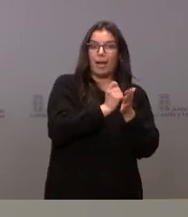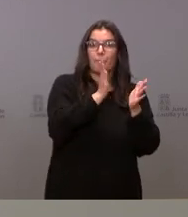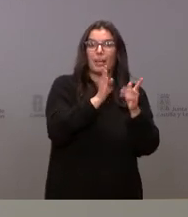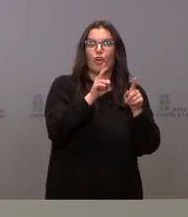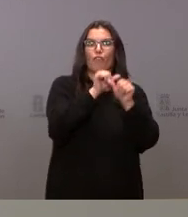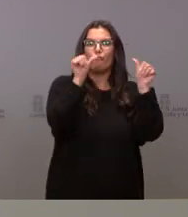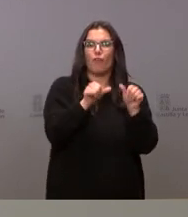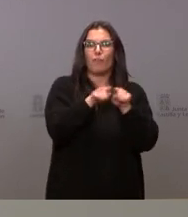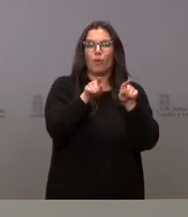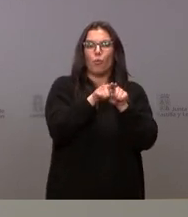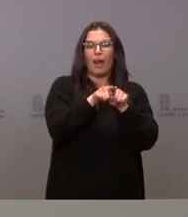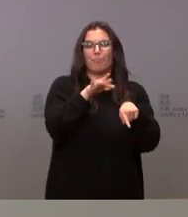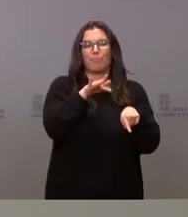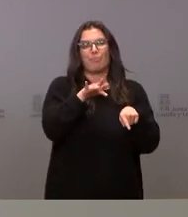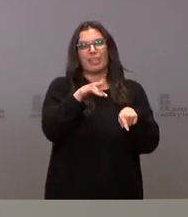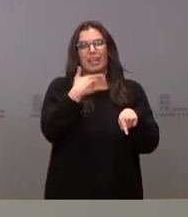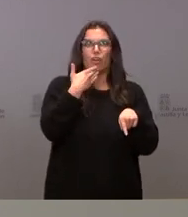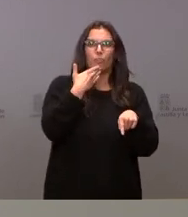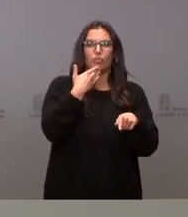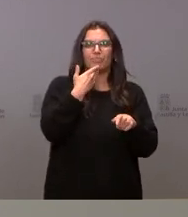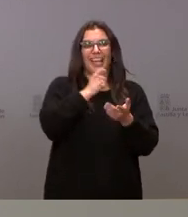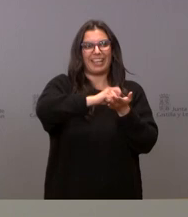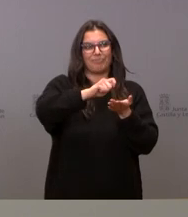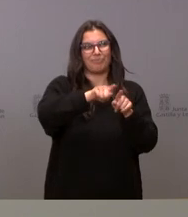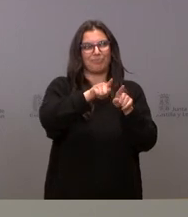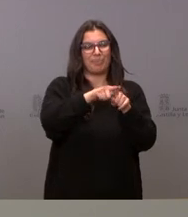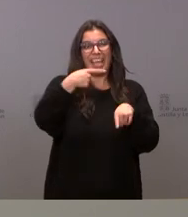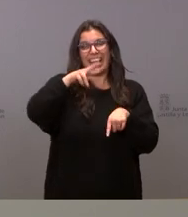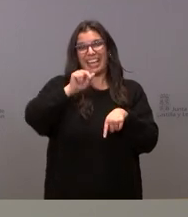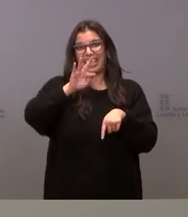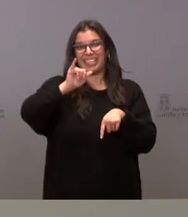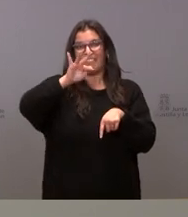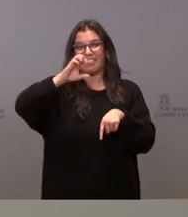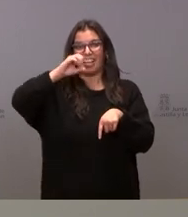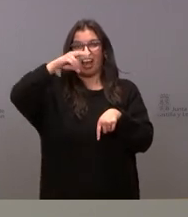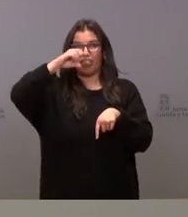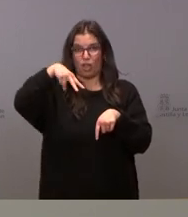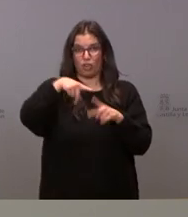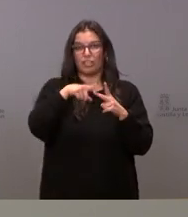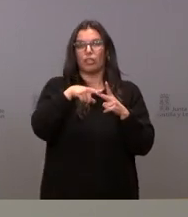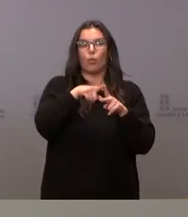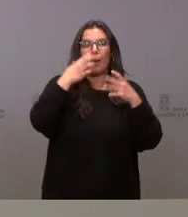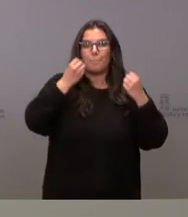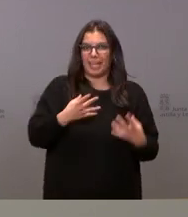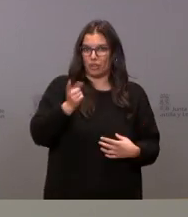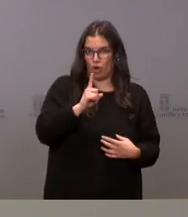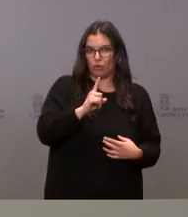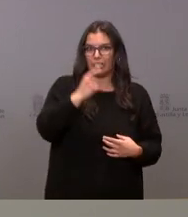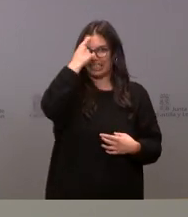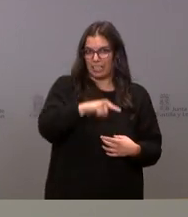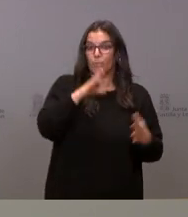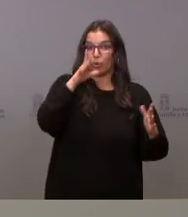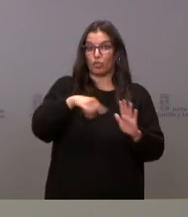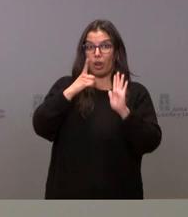gratificaciones esto no es no es regular y por lo tanto nosotros propusimos en la ley